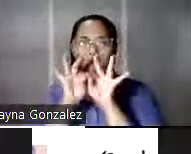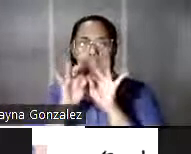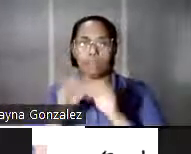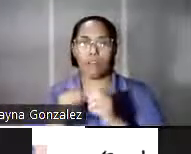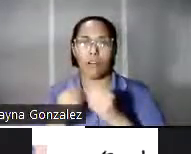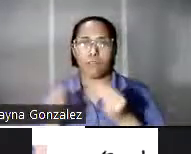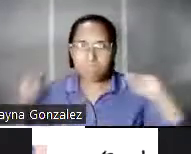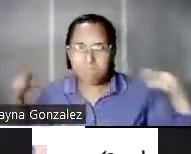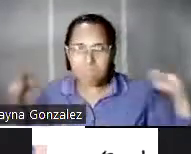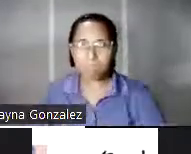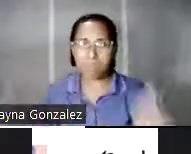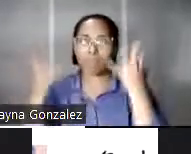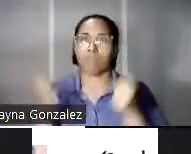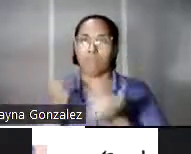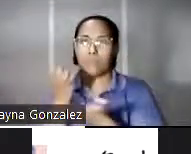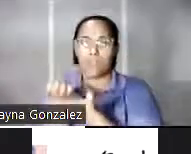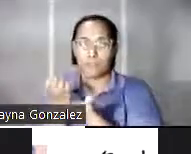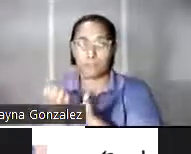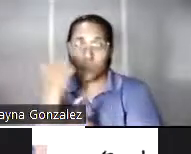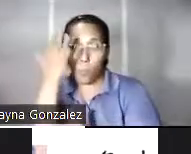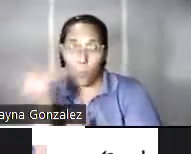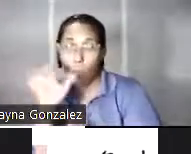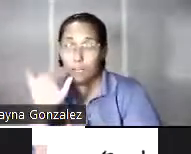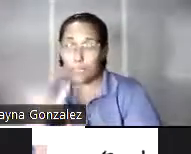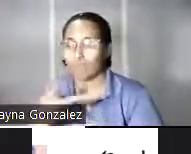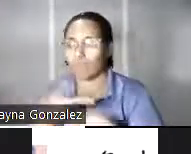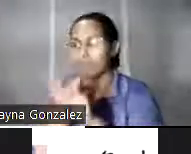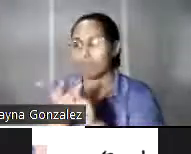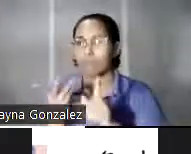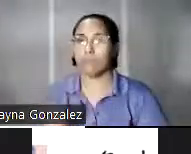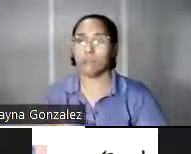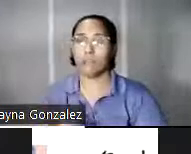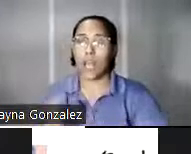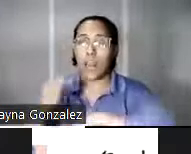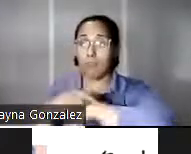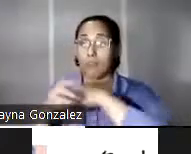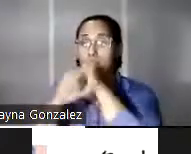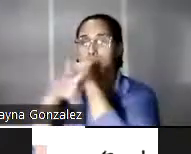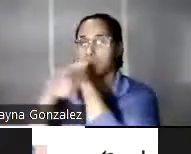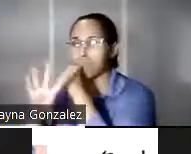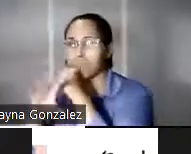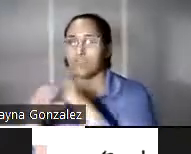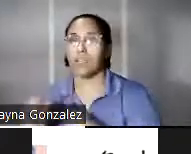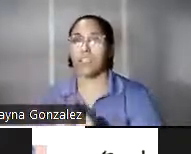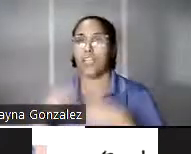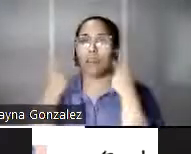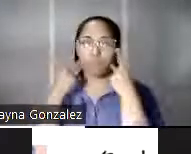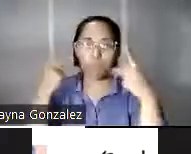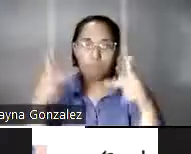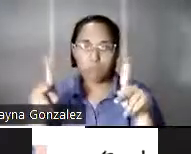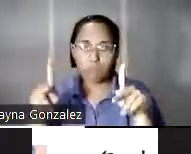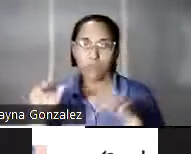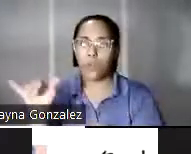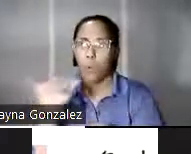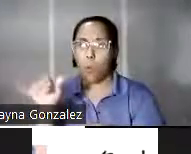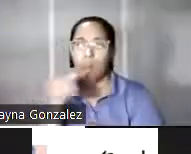porque fue esto producto de la pauta publicitaria tanto del sector público como del sector